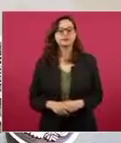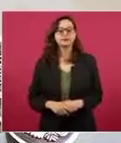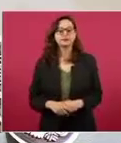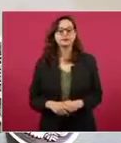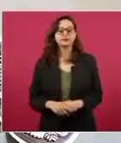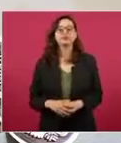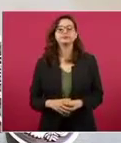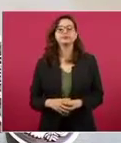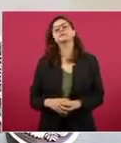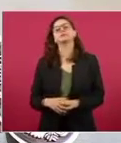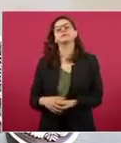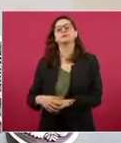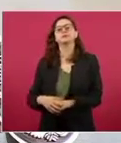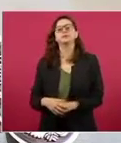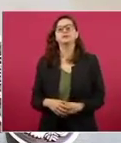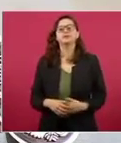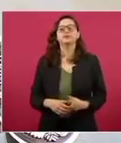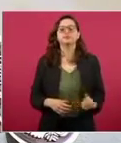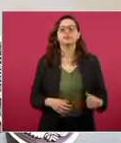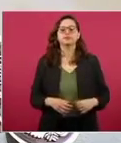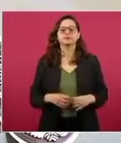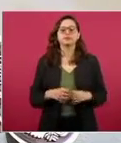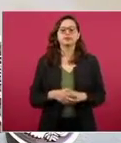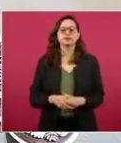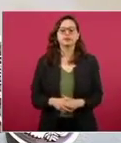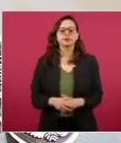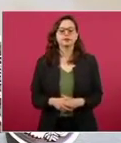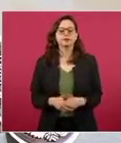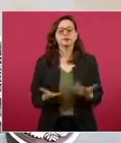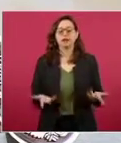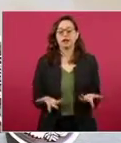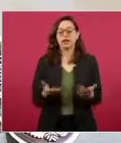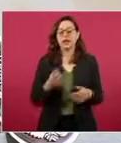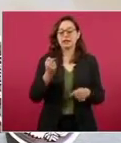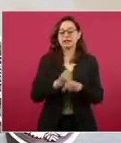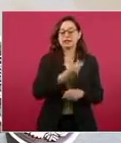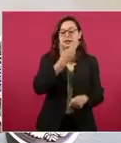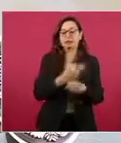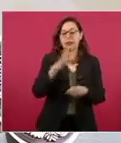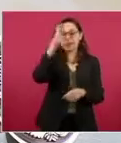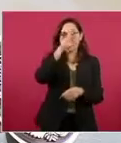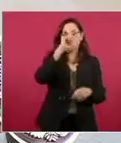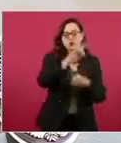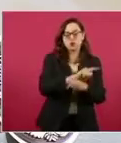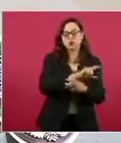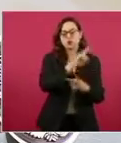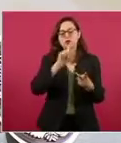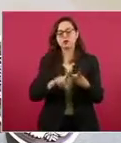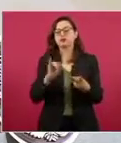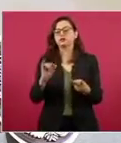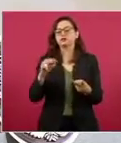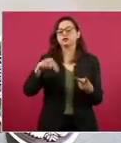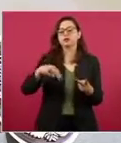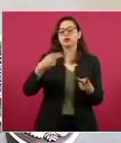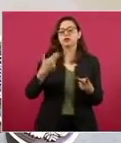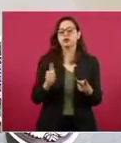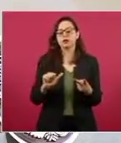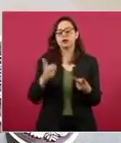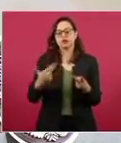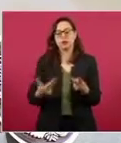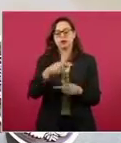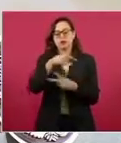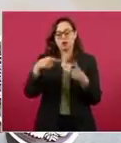La Secretaría de Cultura y el Instituto Nacional de Antropología venimos realizando un